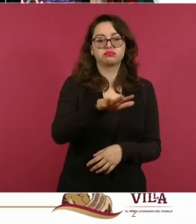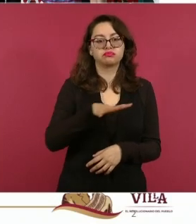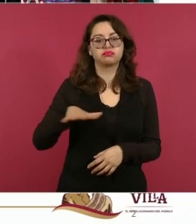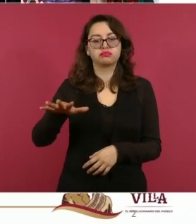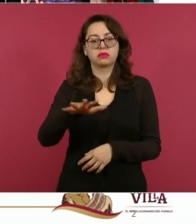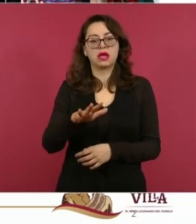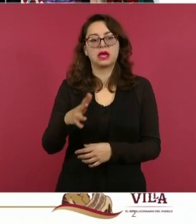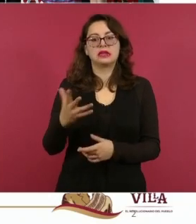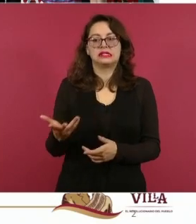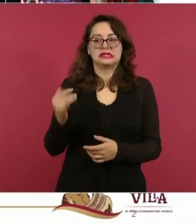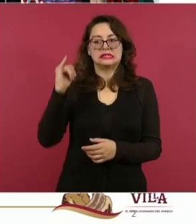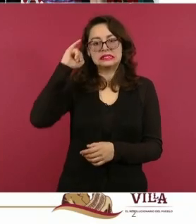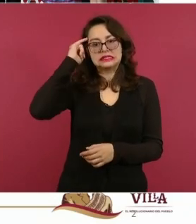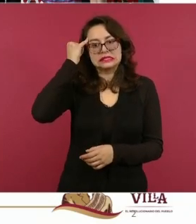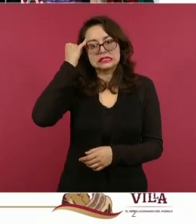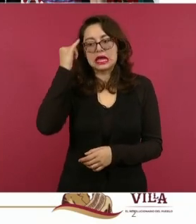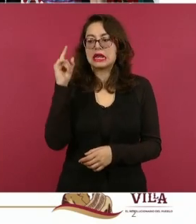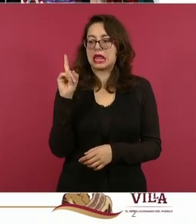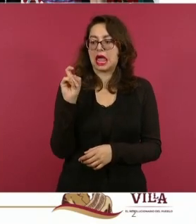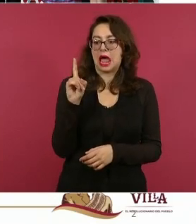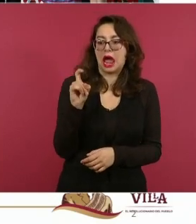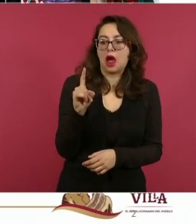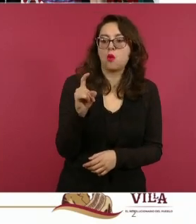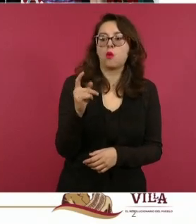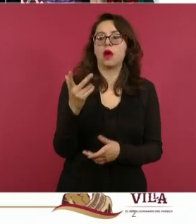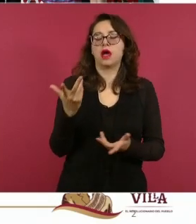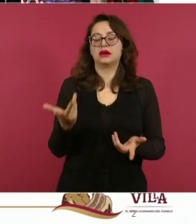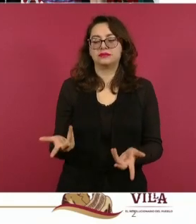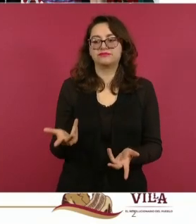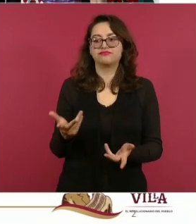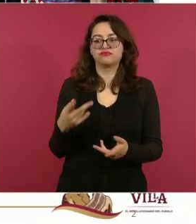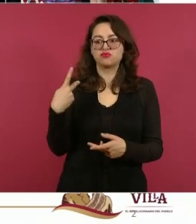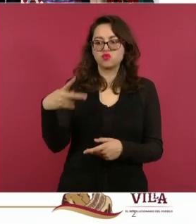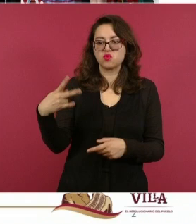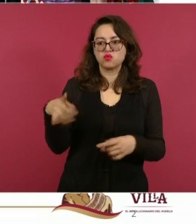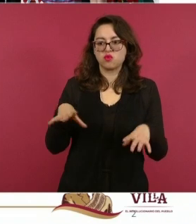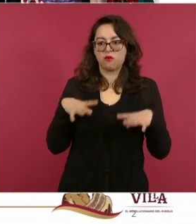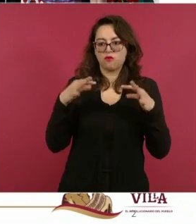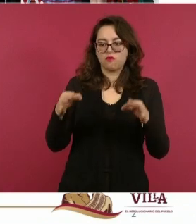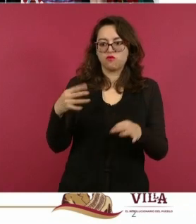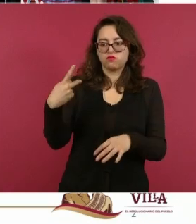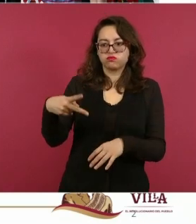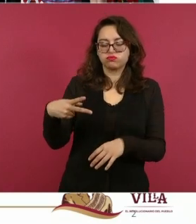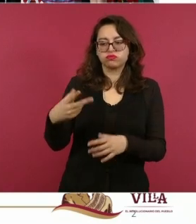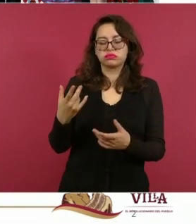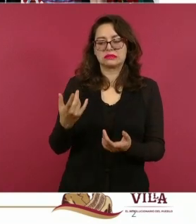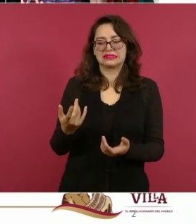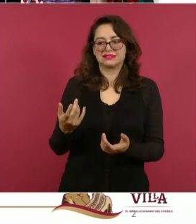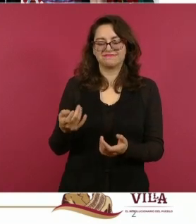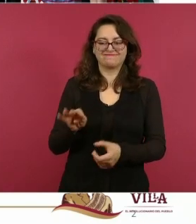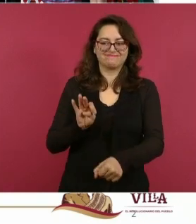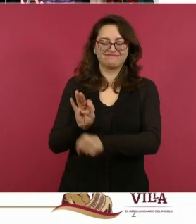generación y protección de las cuencas de agua y el reconocimiento de propiedad originaria y el disfrute